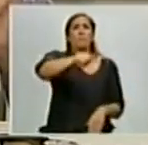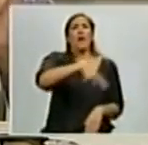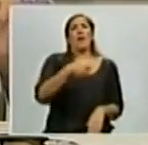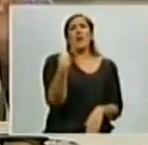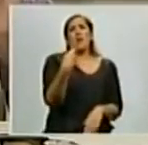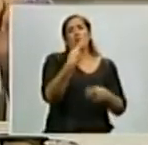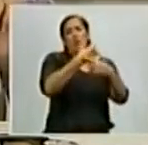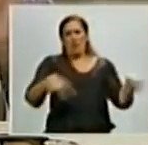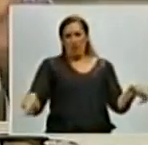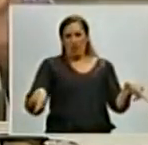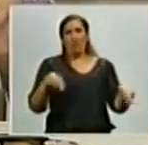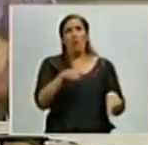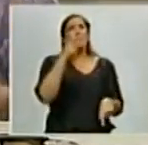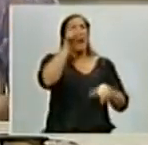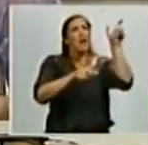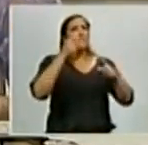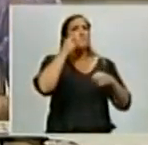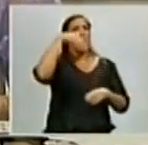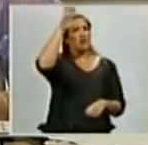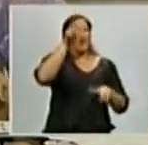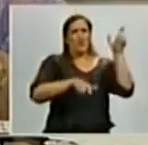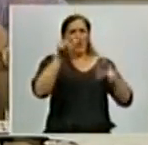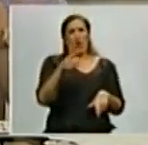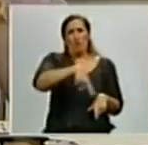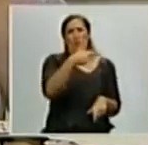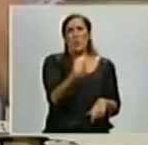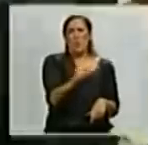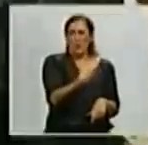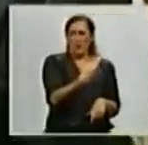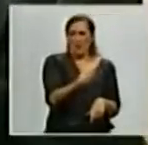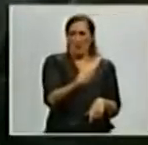argentino, a nuestros mayores, a nuestros jubilados.